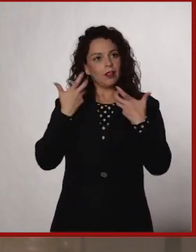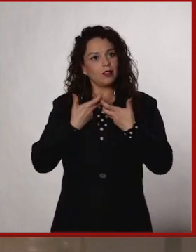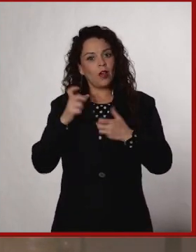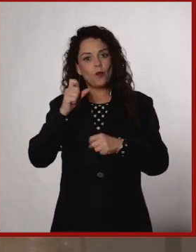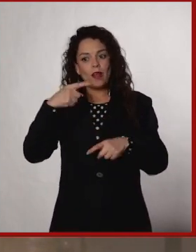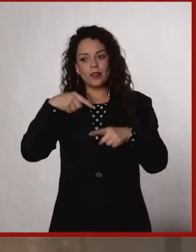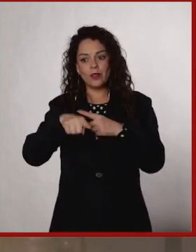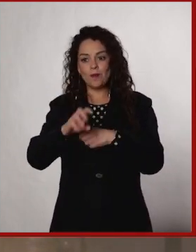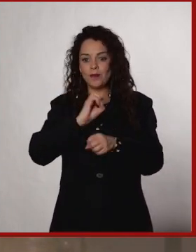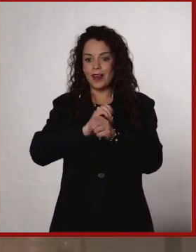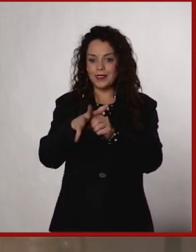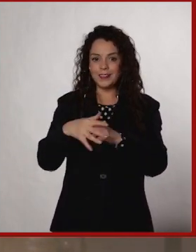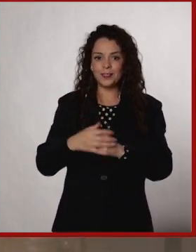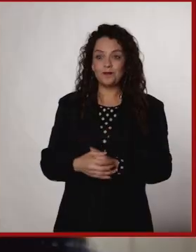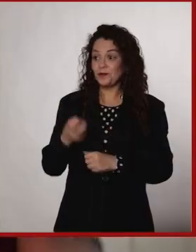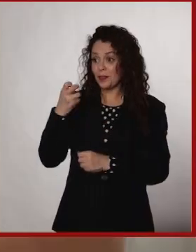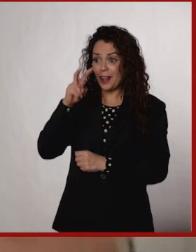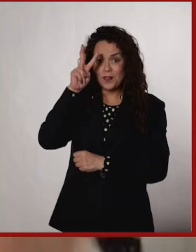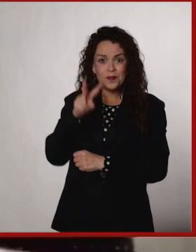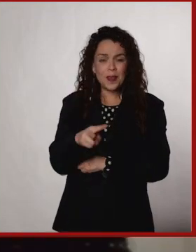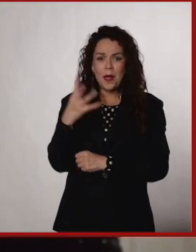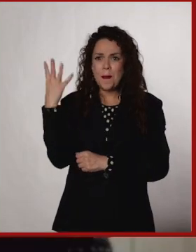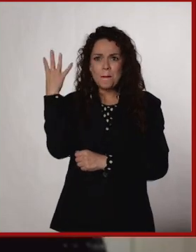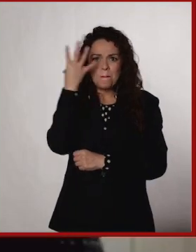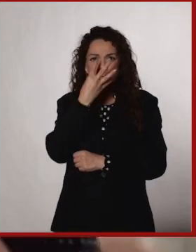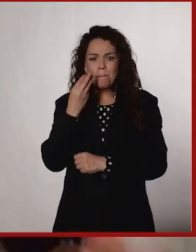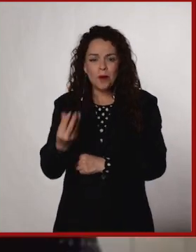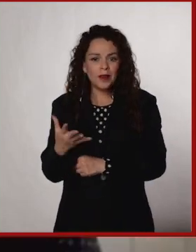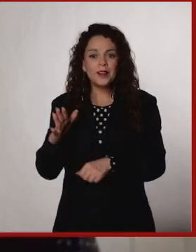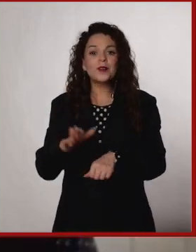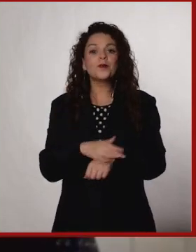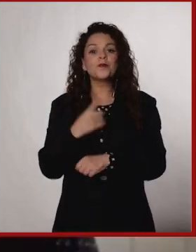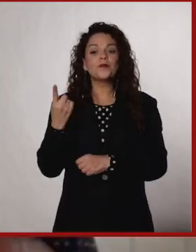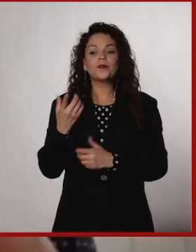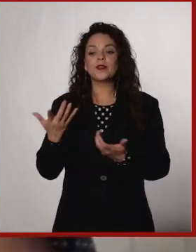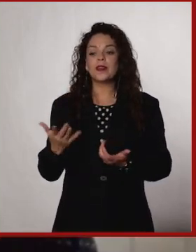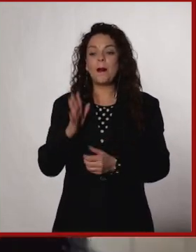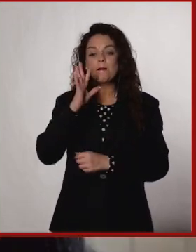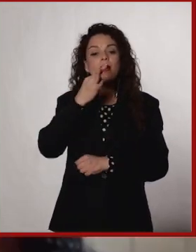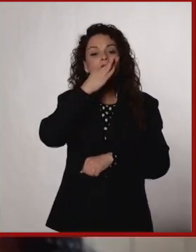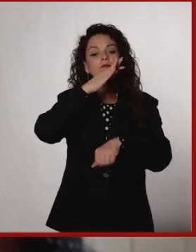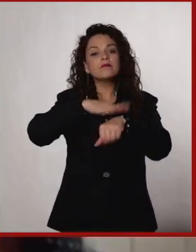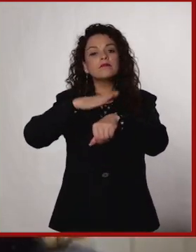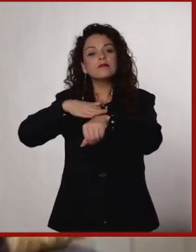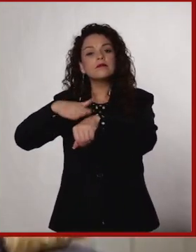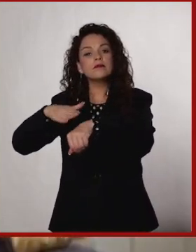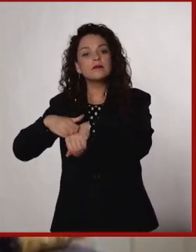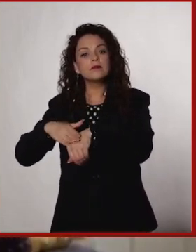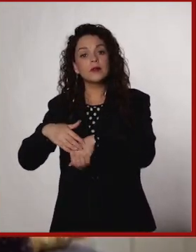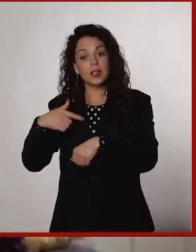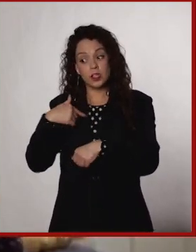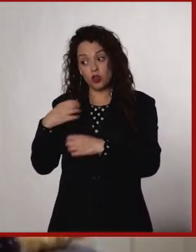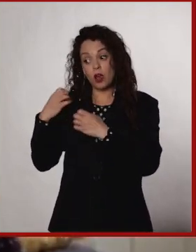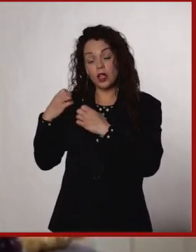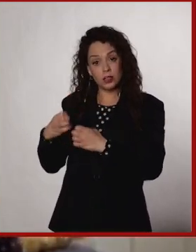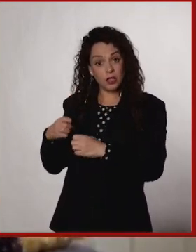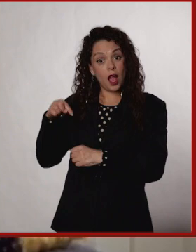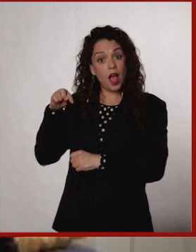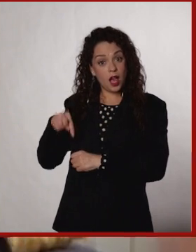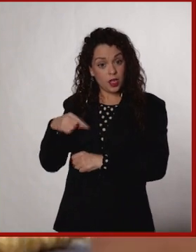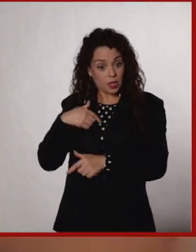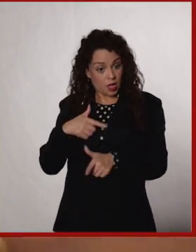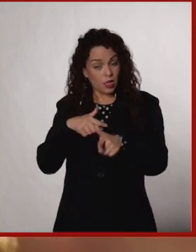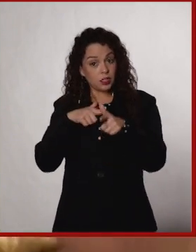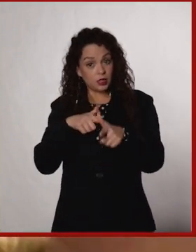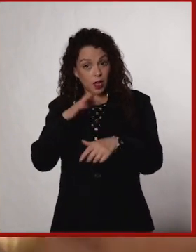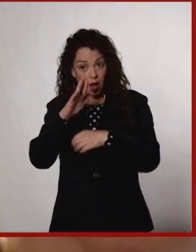estábamos sorprendidos. Eso aparte fue muy bonito porque es como, era como un mensaje de aquí sigue,